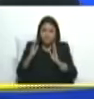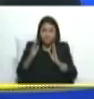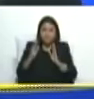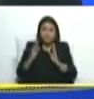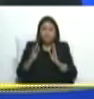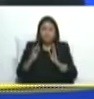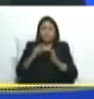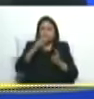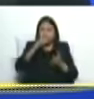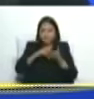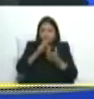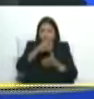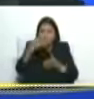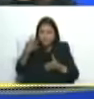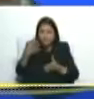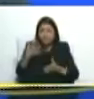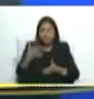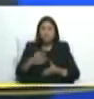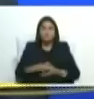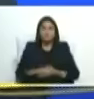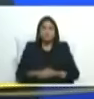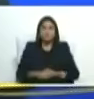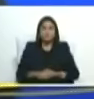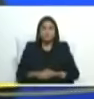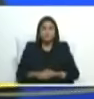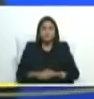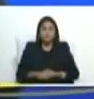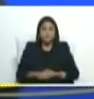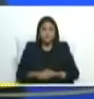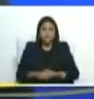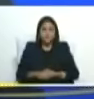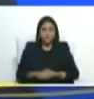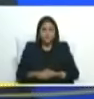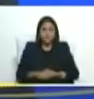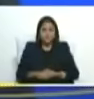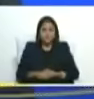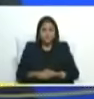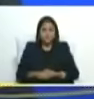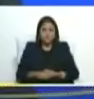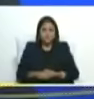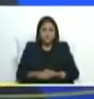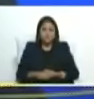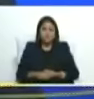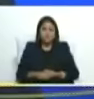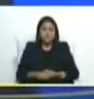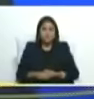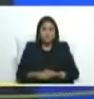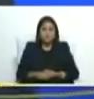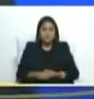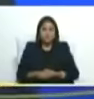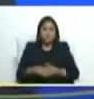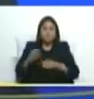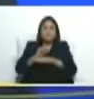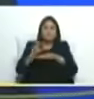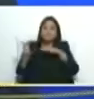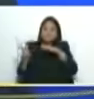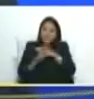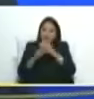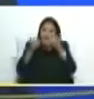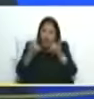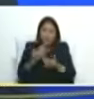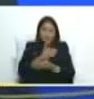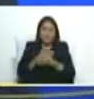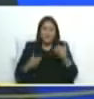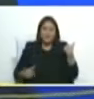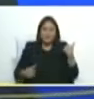de 2025 2026 ahí estaba la troika completa San Vicente y las Granadinas que es presidente